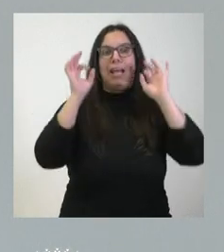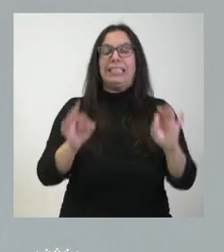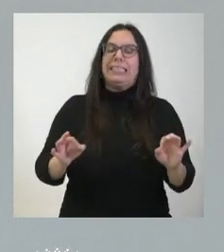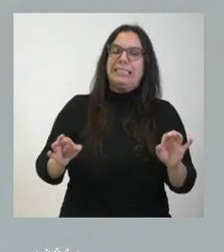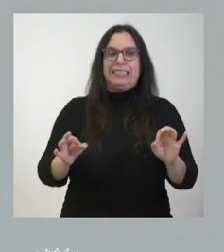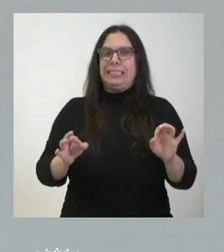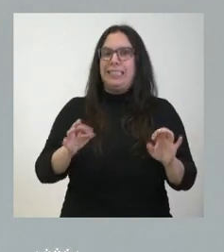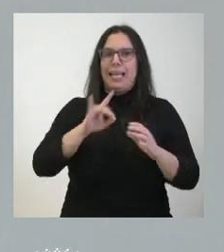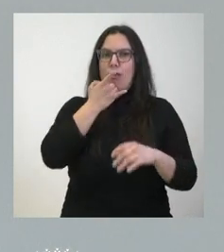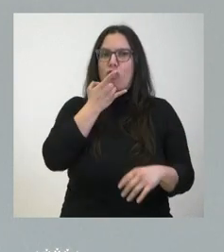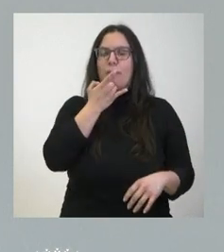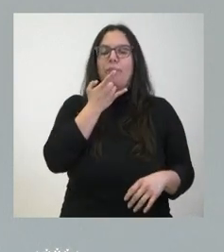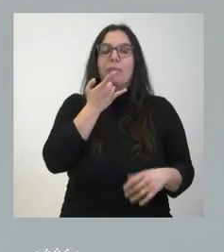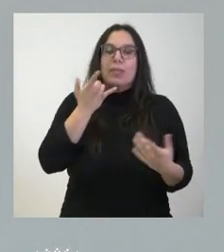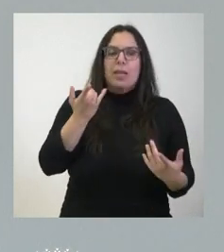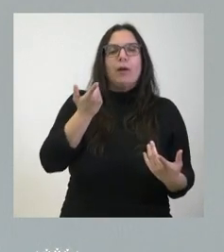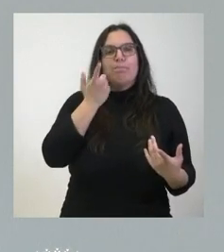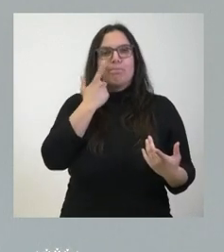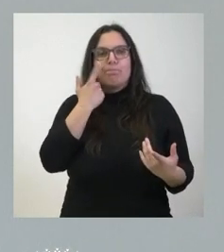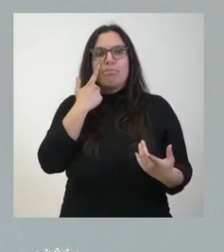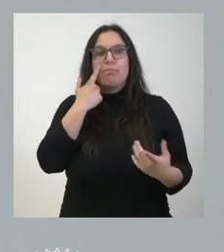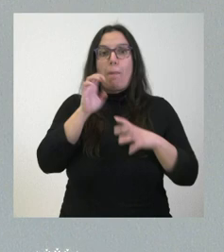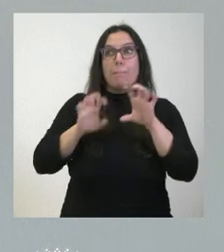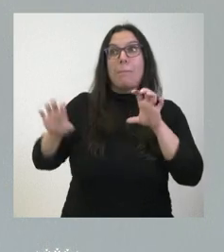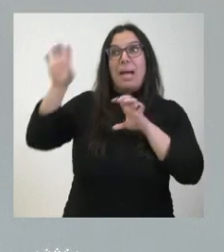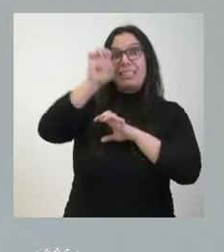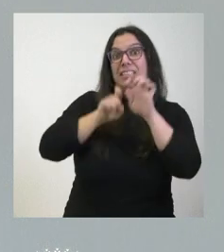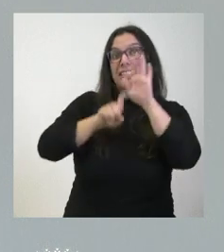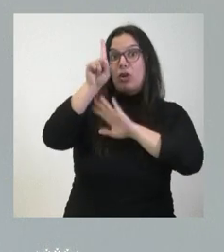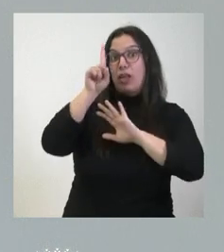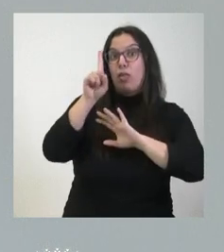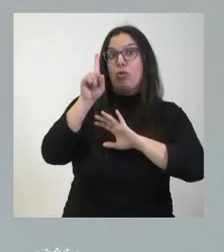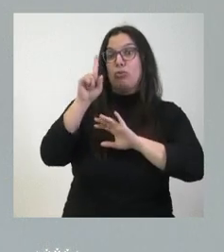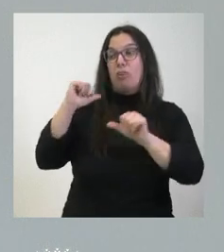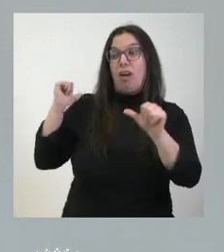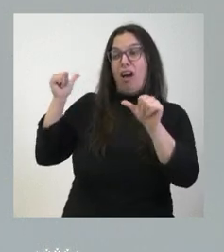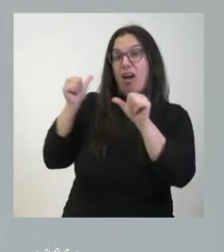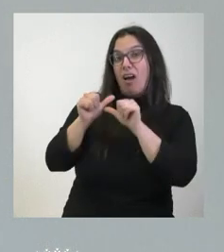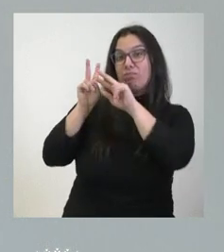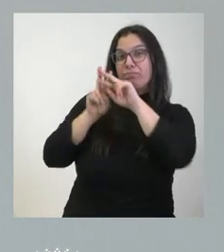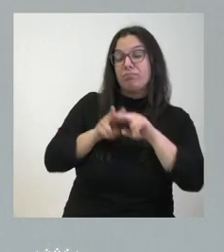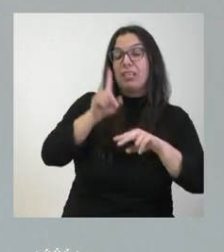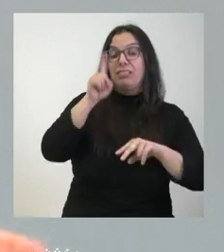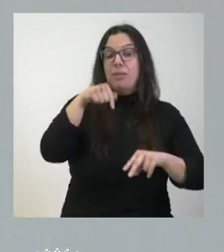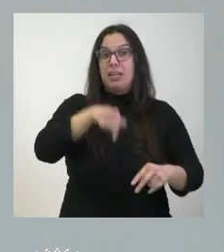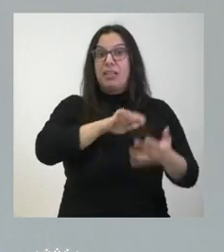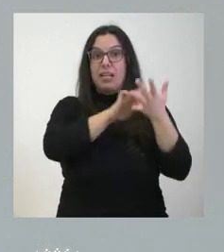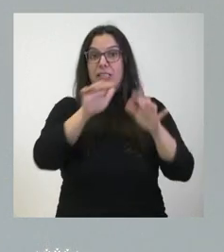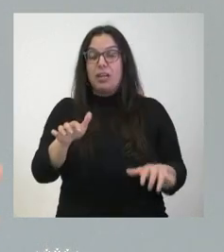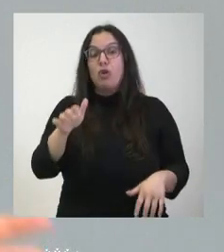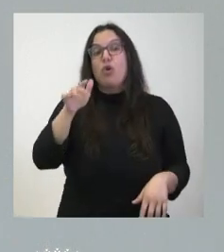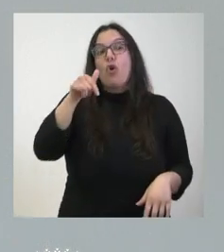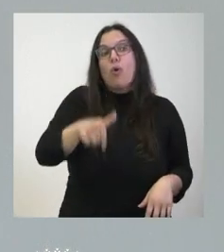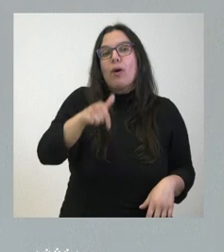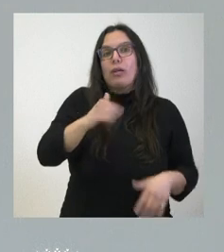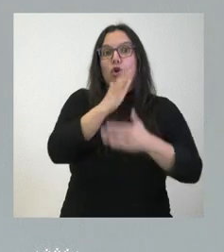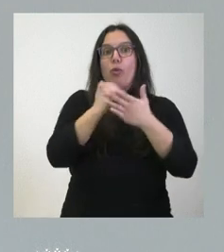lo que se viene apreciando en los países desarrollados y en el caso concreto de Castilla y León. O porque la nuestra sea una de las únicas